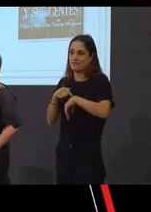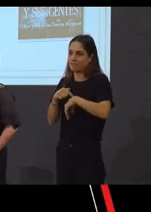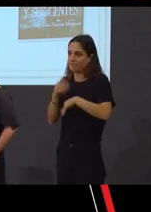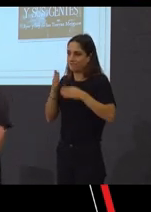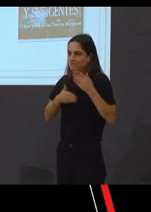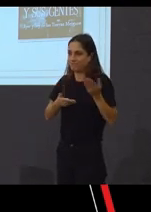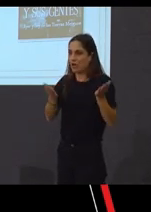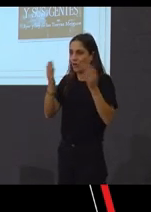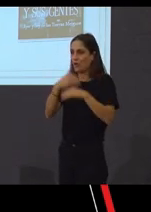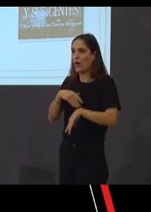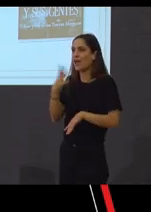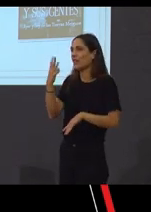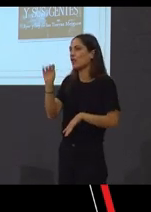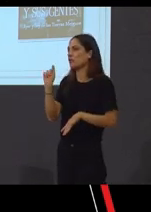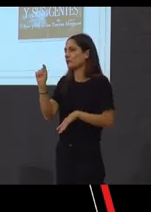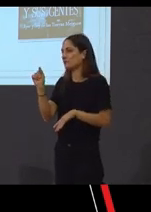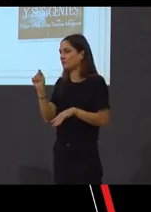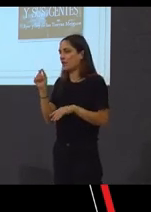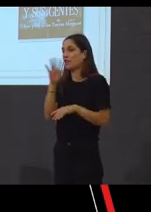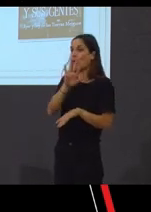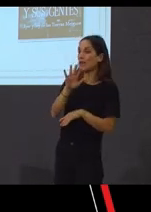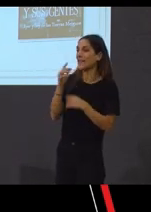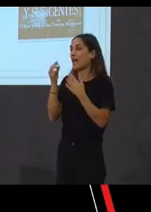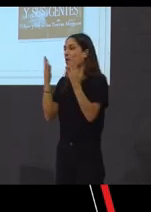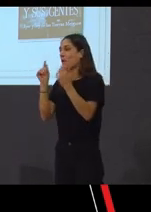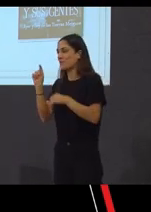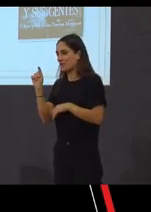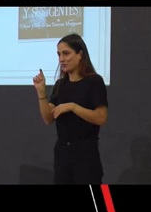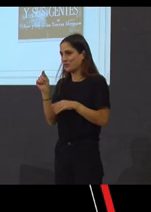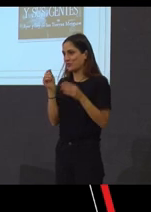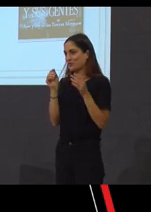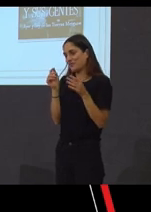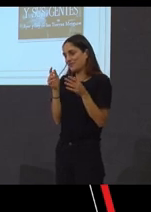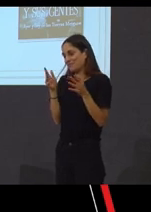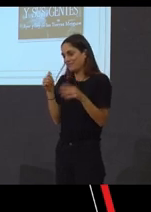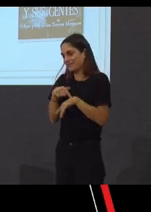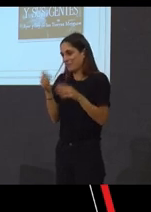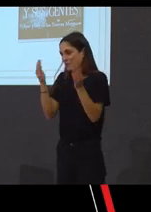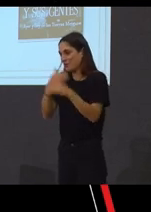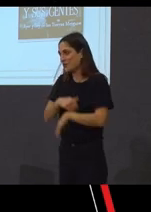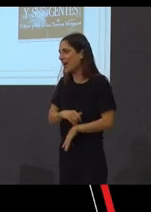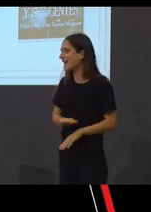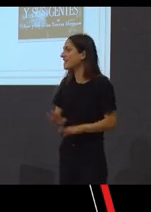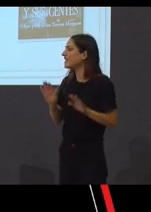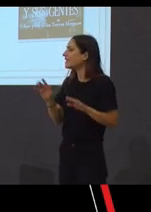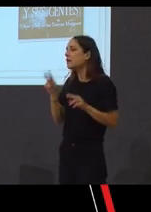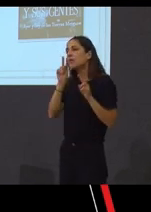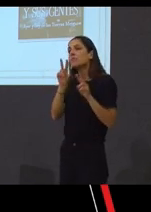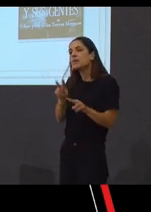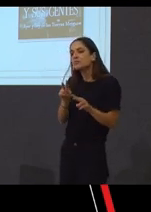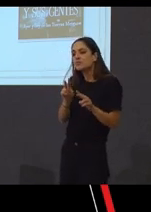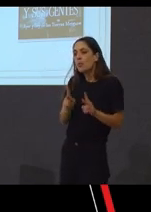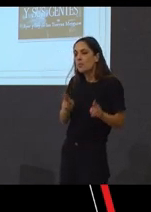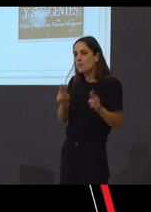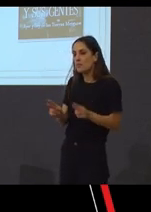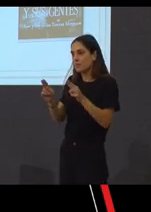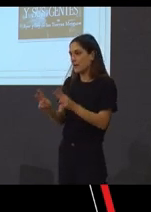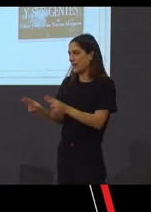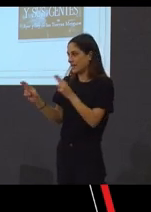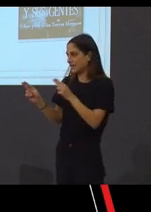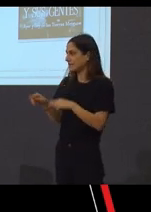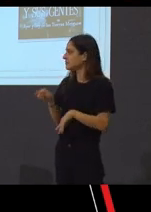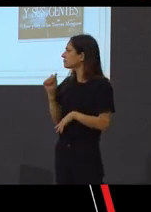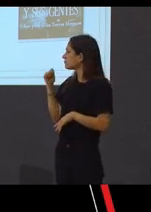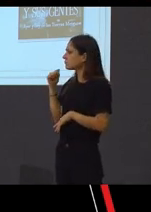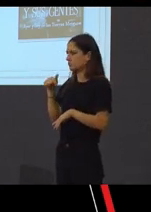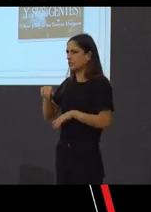59 minutos de metraxe, aínda que as jornadas merece, non? Vamos a ver, unhas partes, esto está online, dicir,